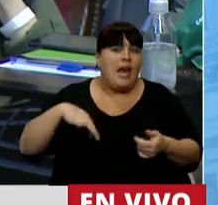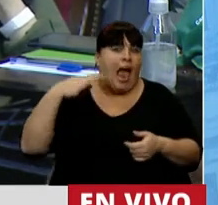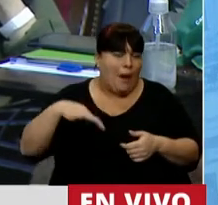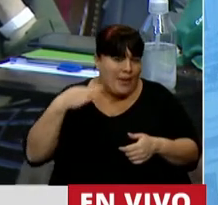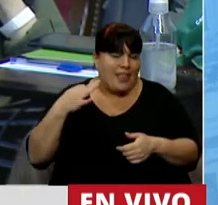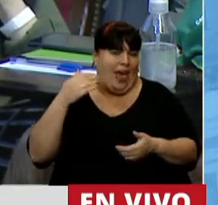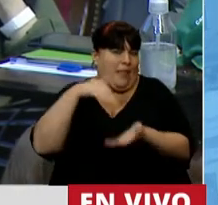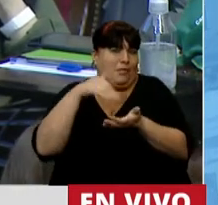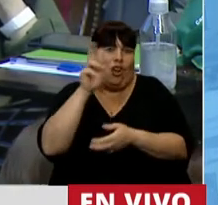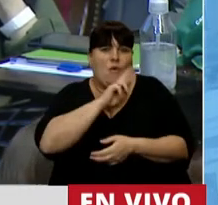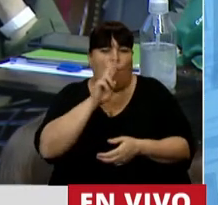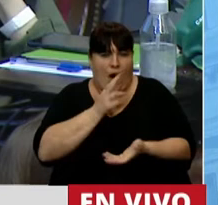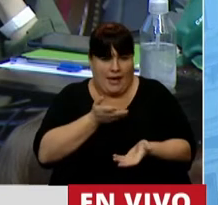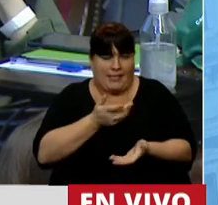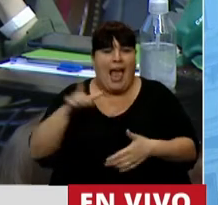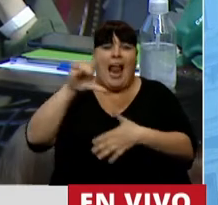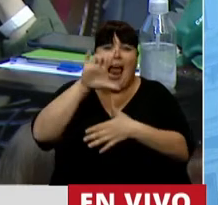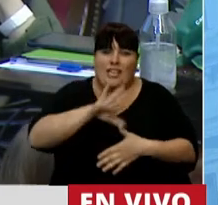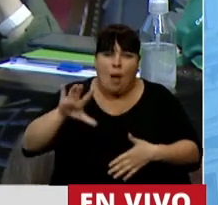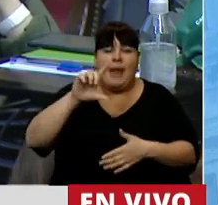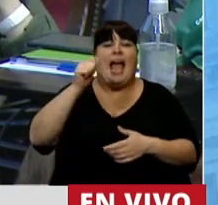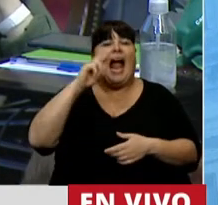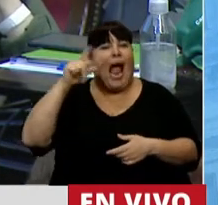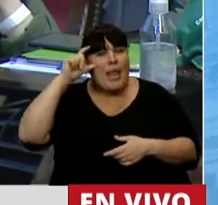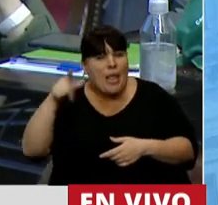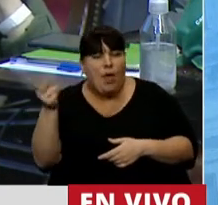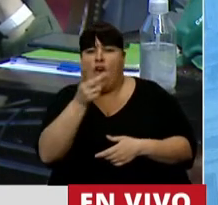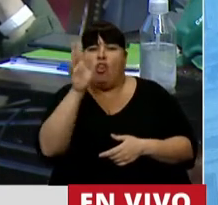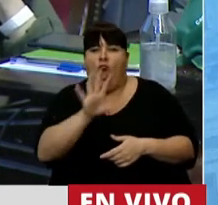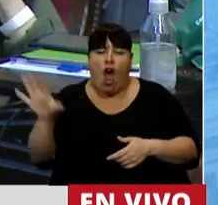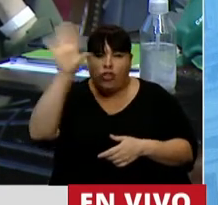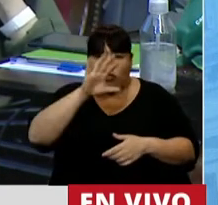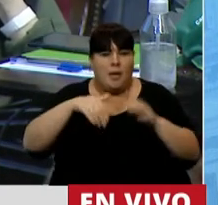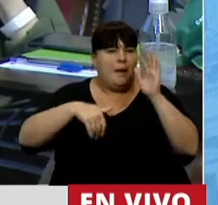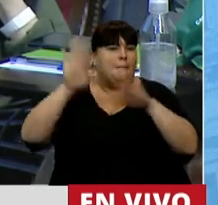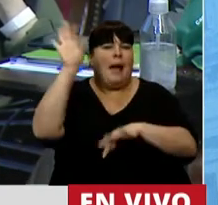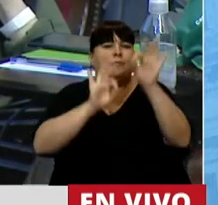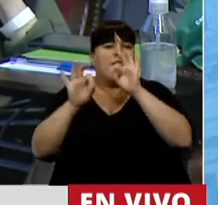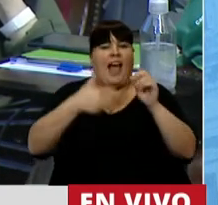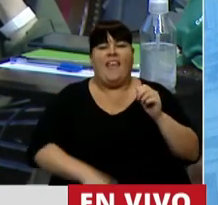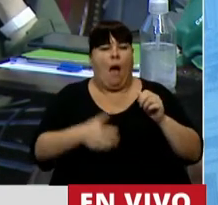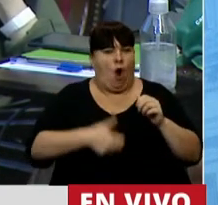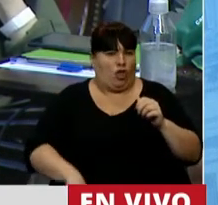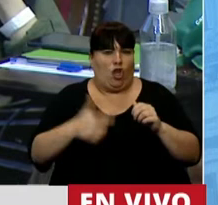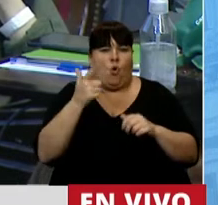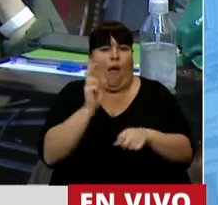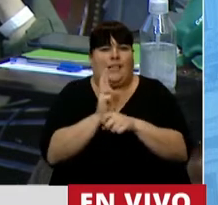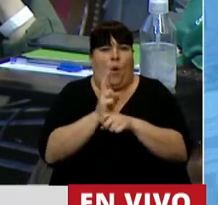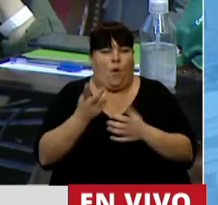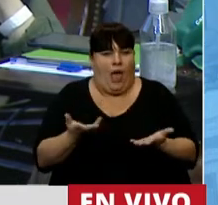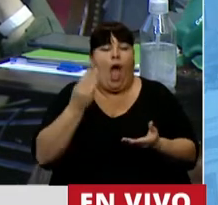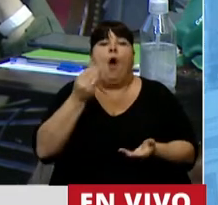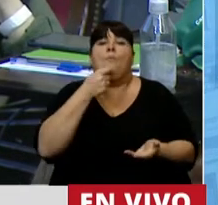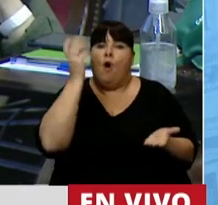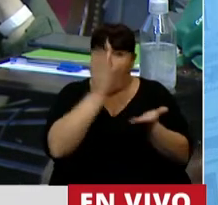vida de millones de mujeres. Latinoamérica y el Caribe son las regiones con mayor tasa de abortos inseguros en el mundo, porque la